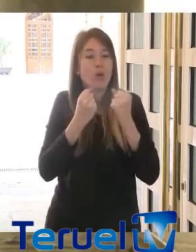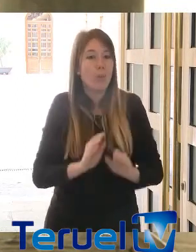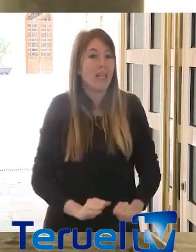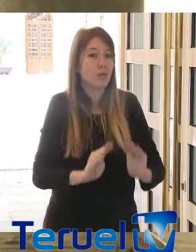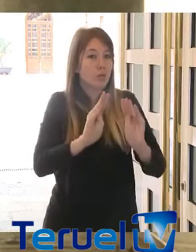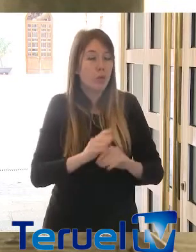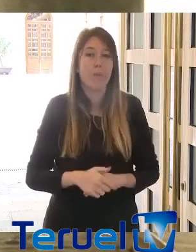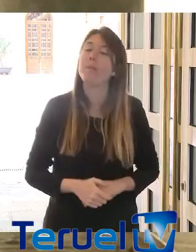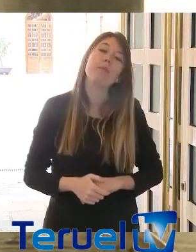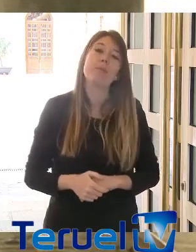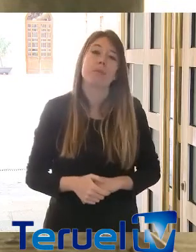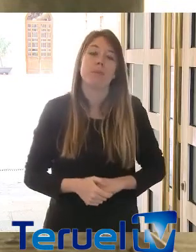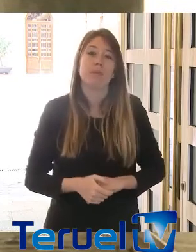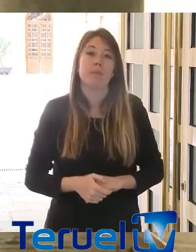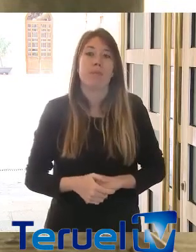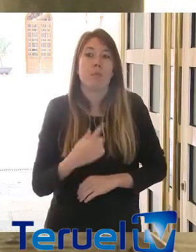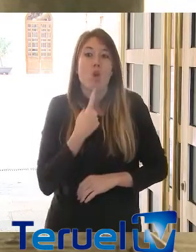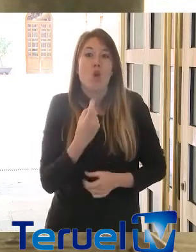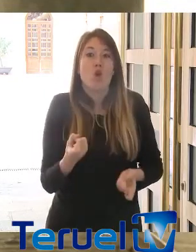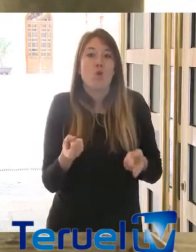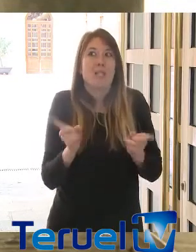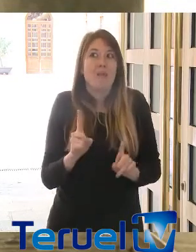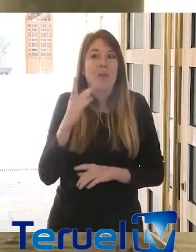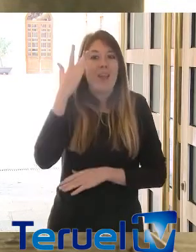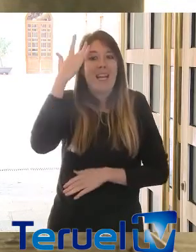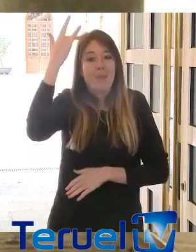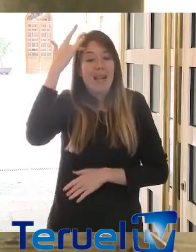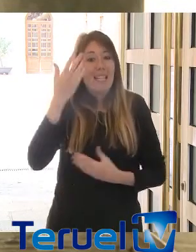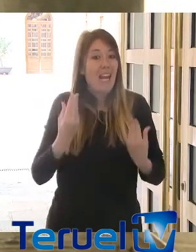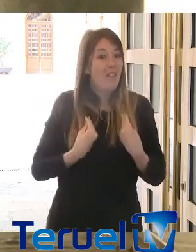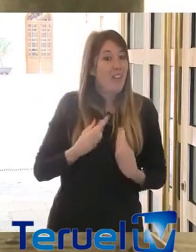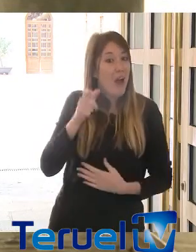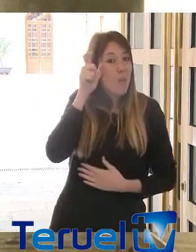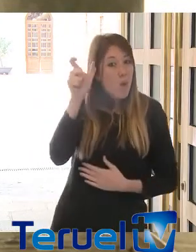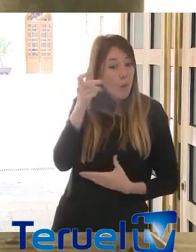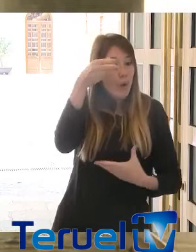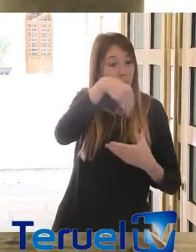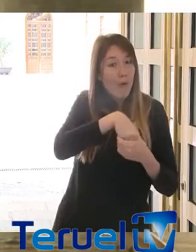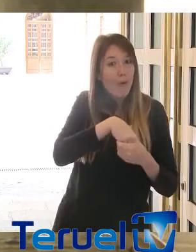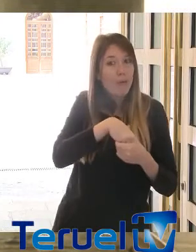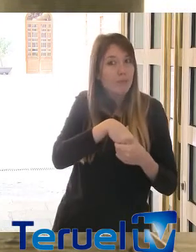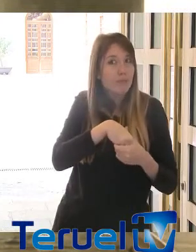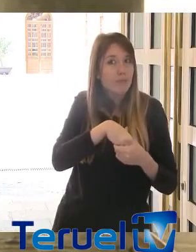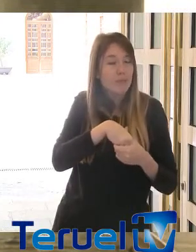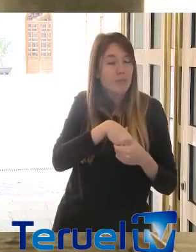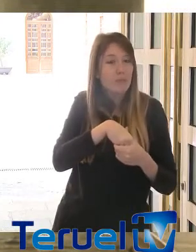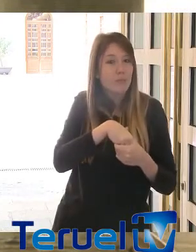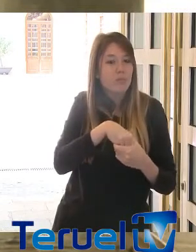no es difícil imaginar que la vida en los pueblos es mucho menos